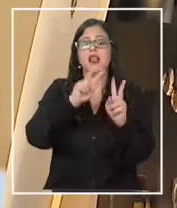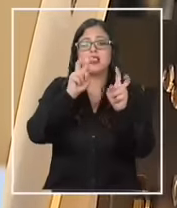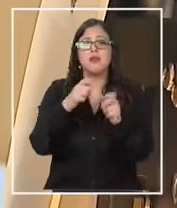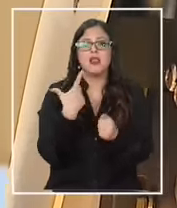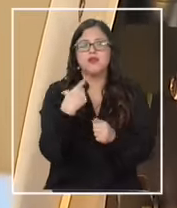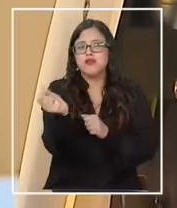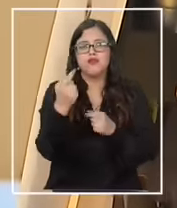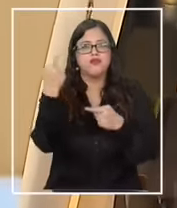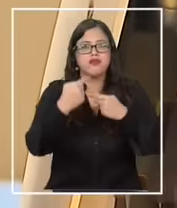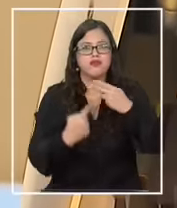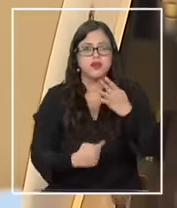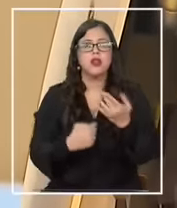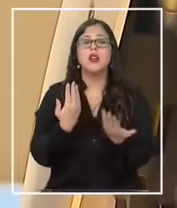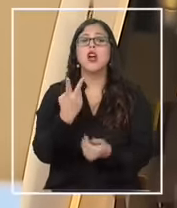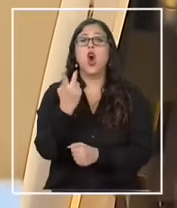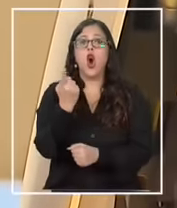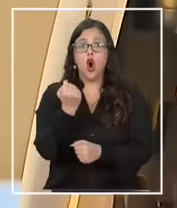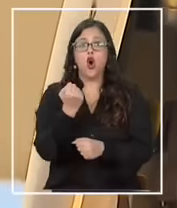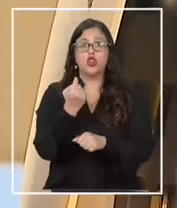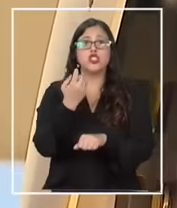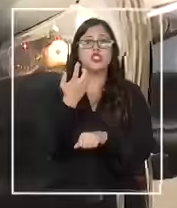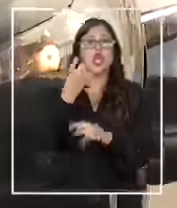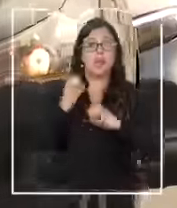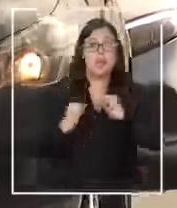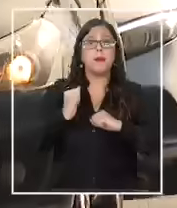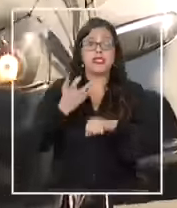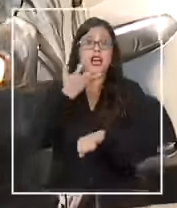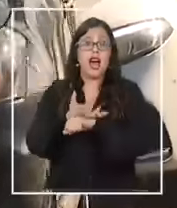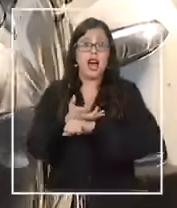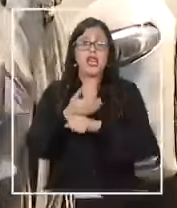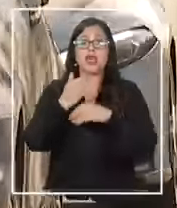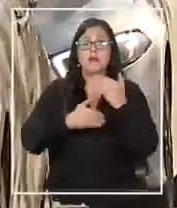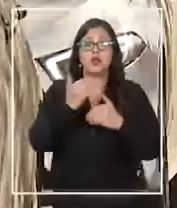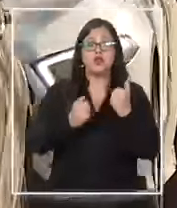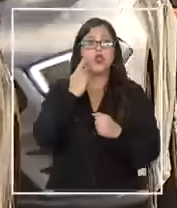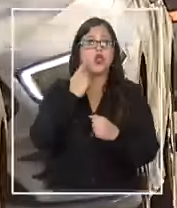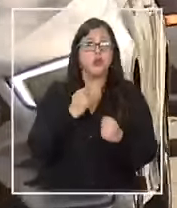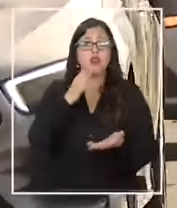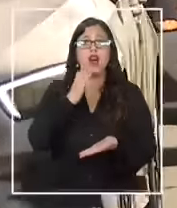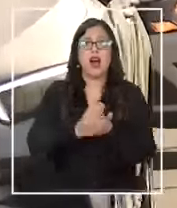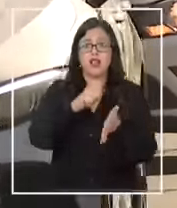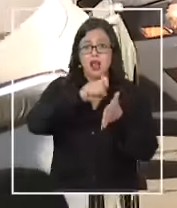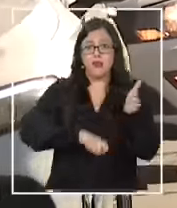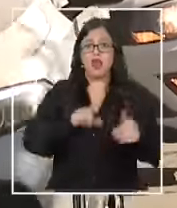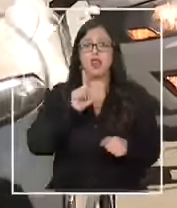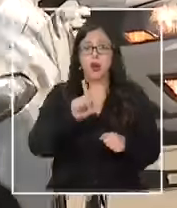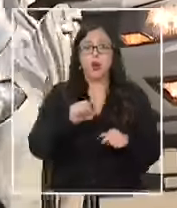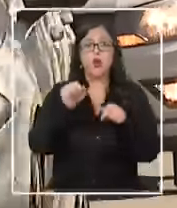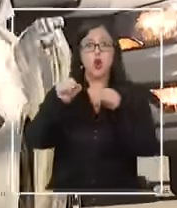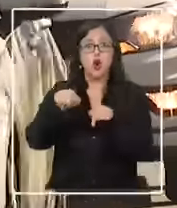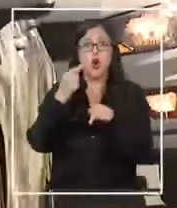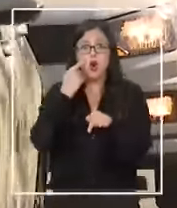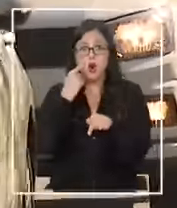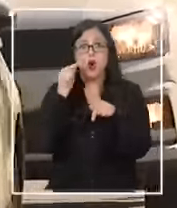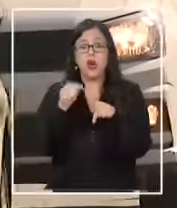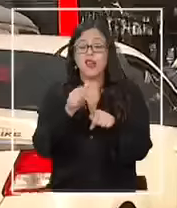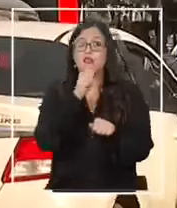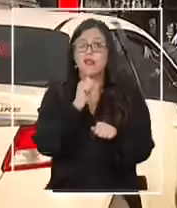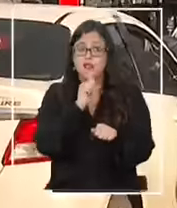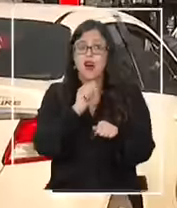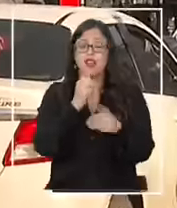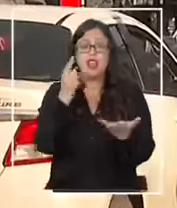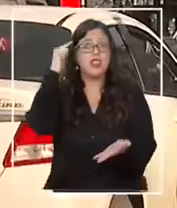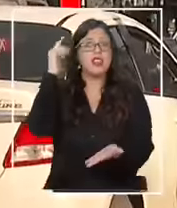implementar las cámaras a lo largo del país. Un proceso piloto que durará hasta el mes de julio. Un punto que todavía queda definir